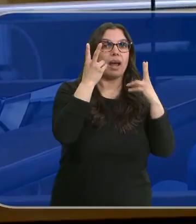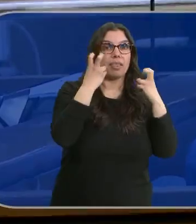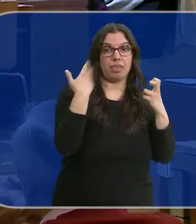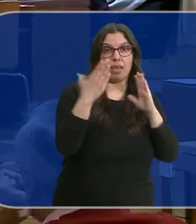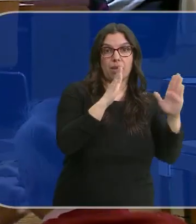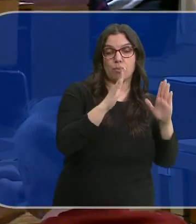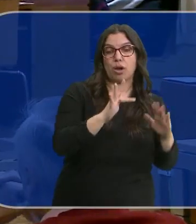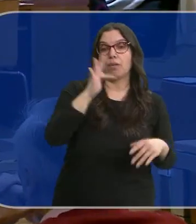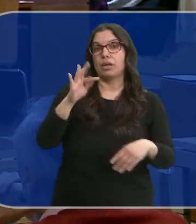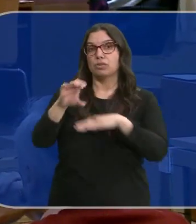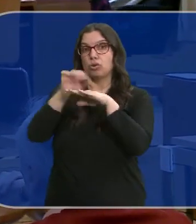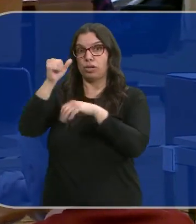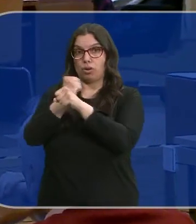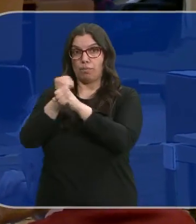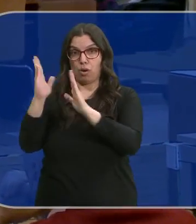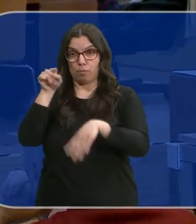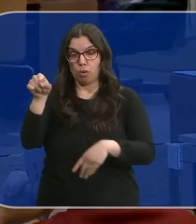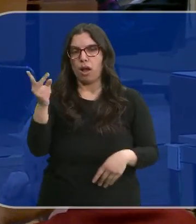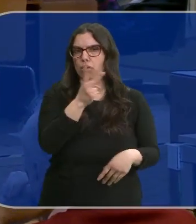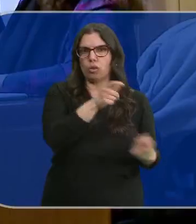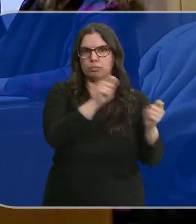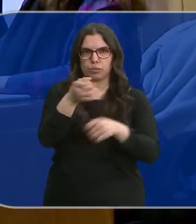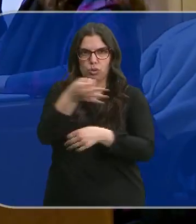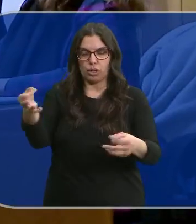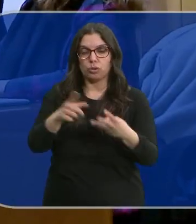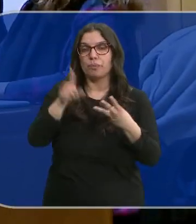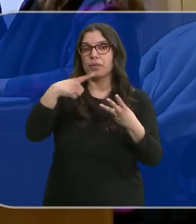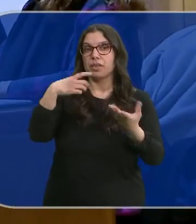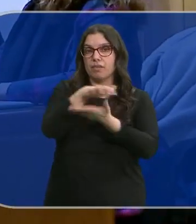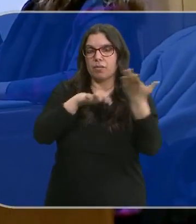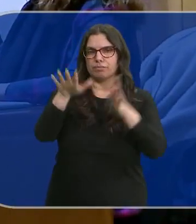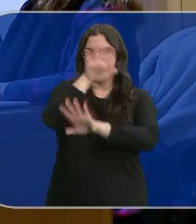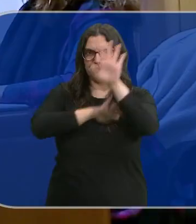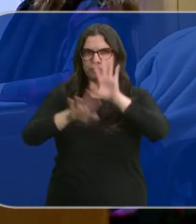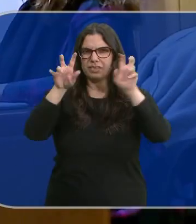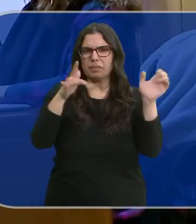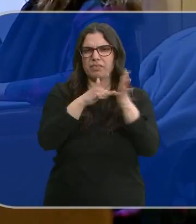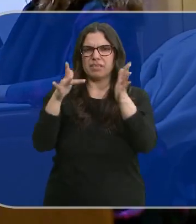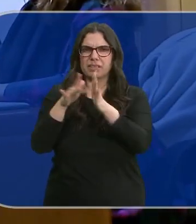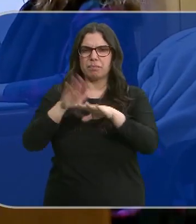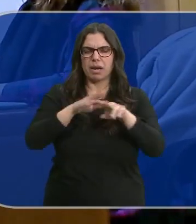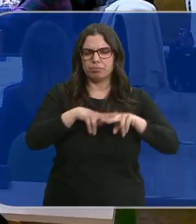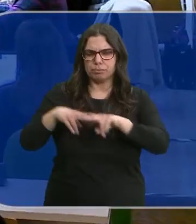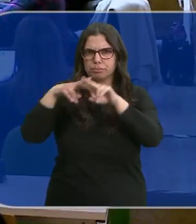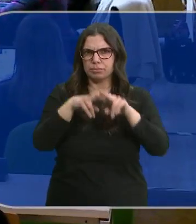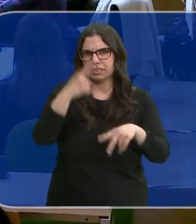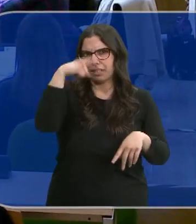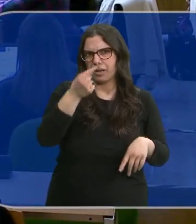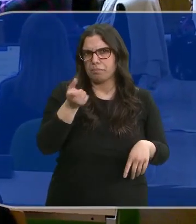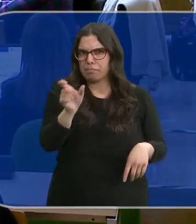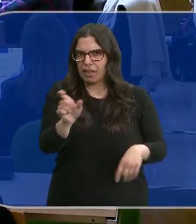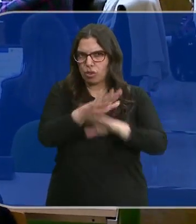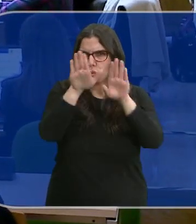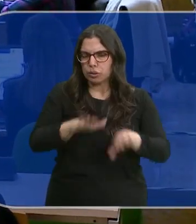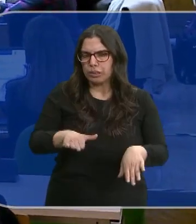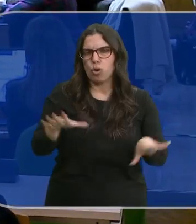Pilar del Olmo y Tomás Villanueva. También uno de los informes incluye que existe confusión con las fechas de tasación para determinar el precio de la